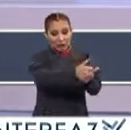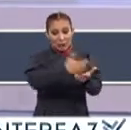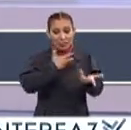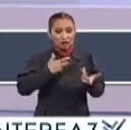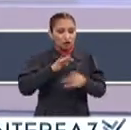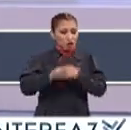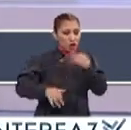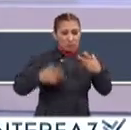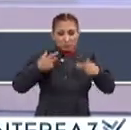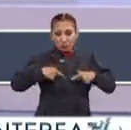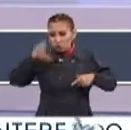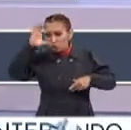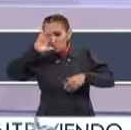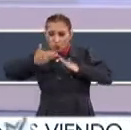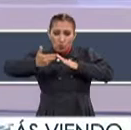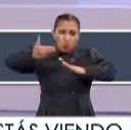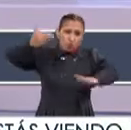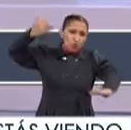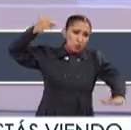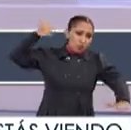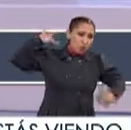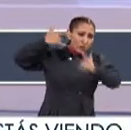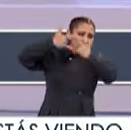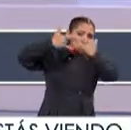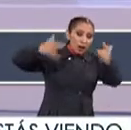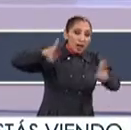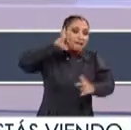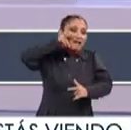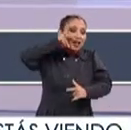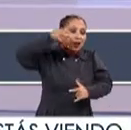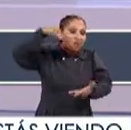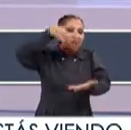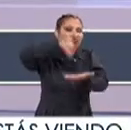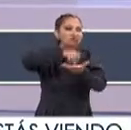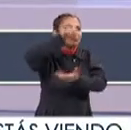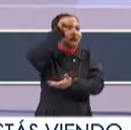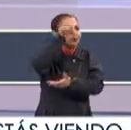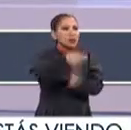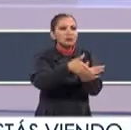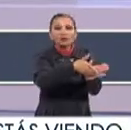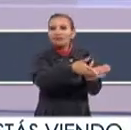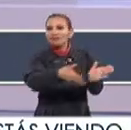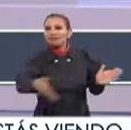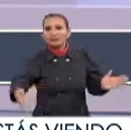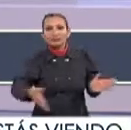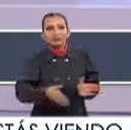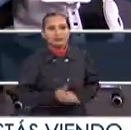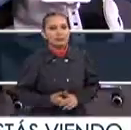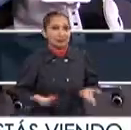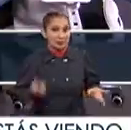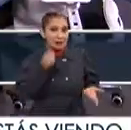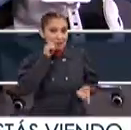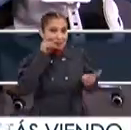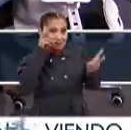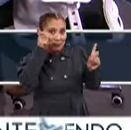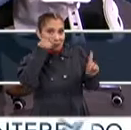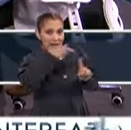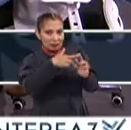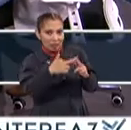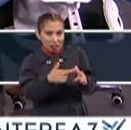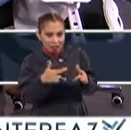todas Todas las culturas Desde el inicio De la humanidad El vino siempre Ha formado parte De estas circunstancias Incluso En temas